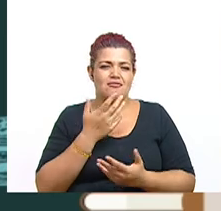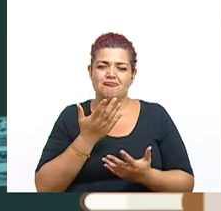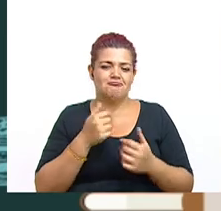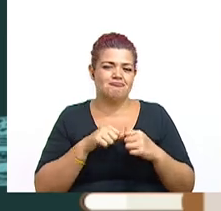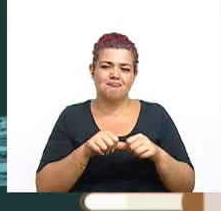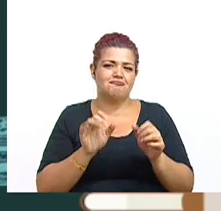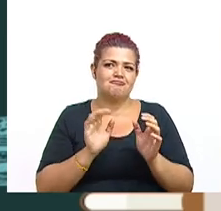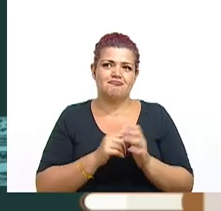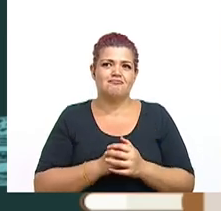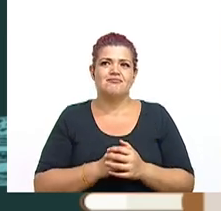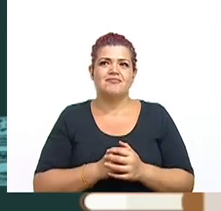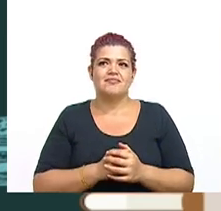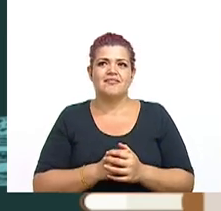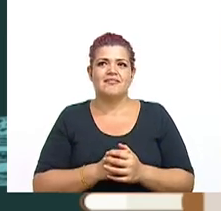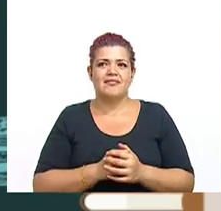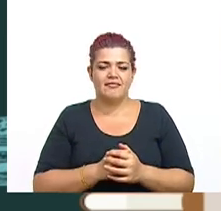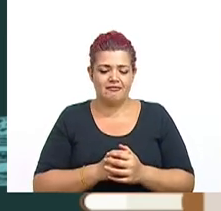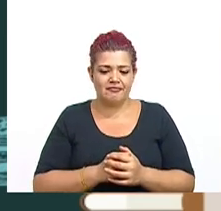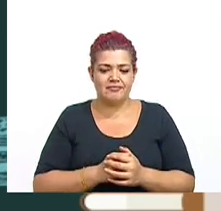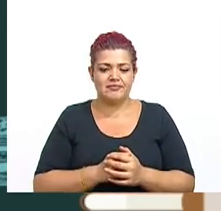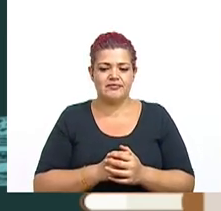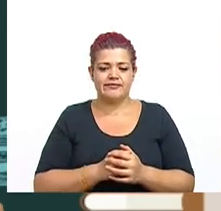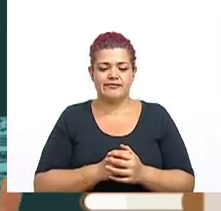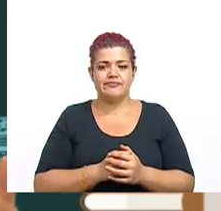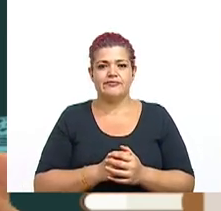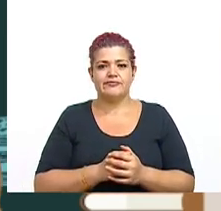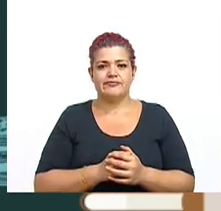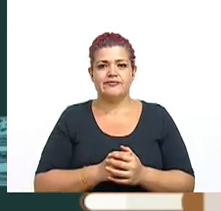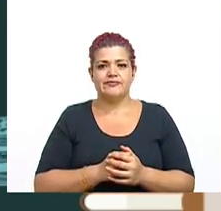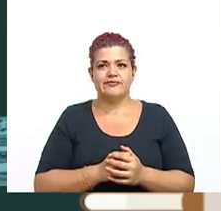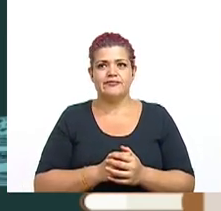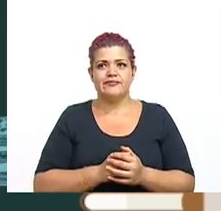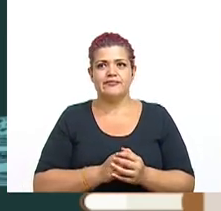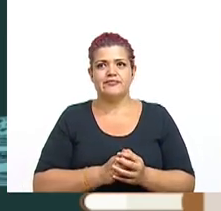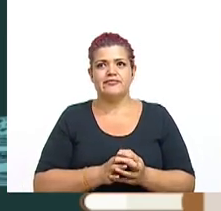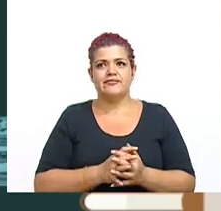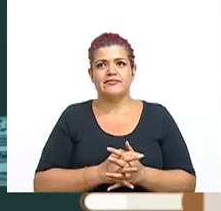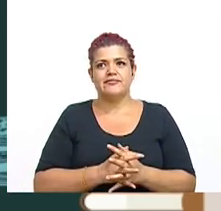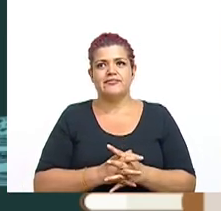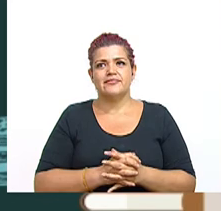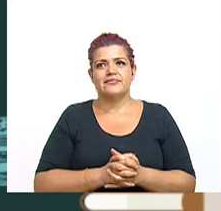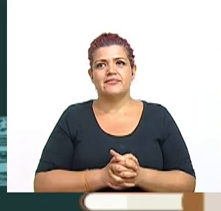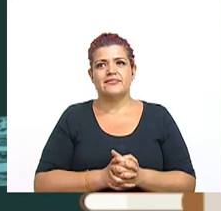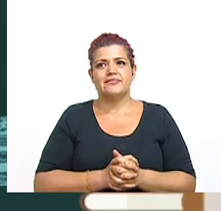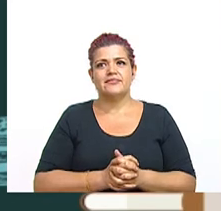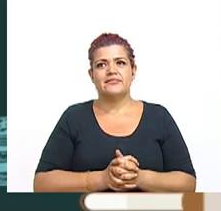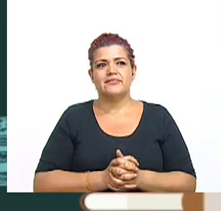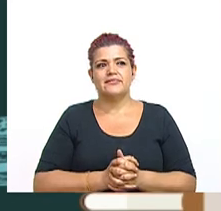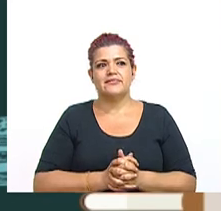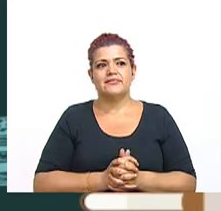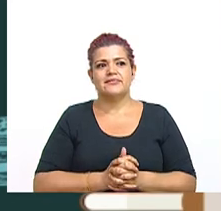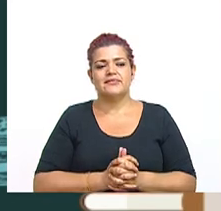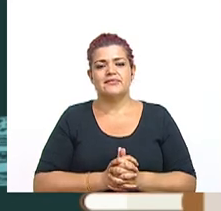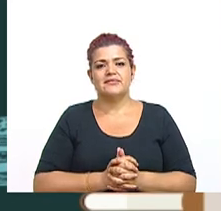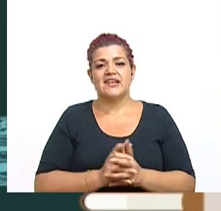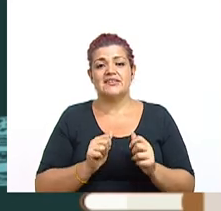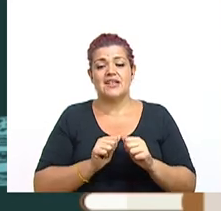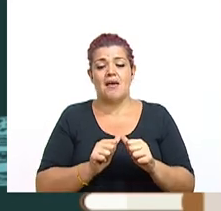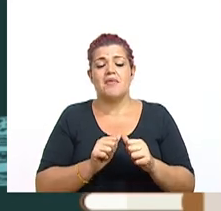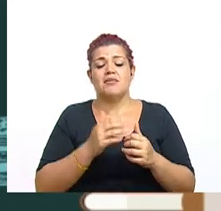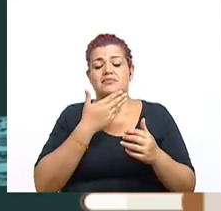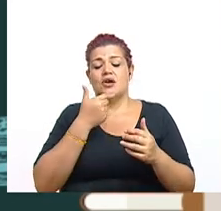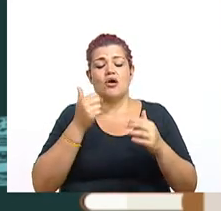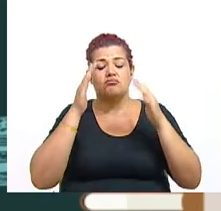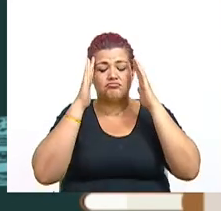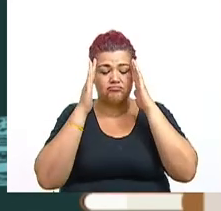acompañan también en este espacio. Aquí estamos. Bueno, siempre con la mejor atención